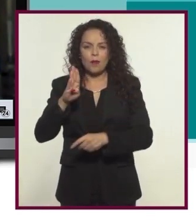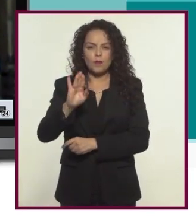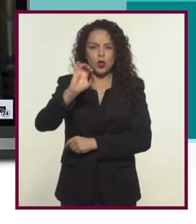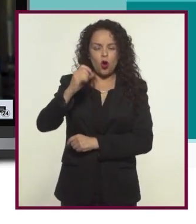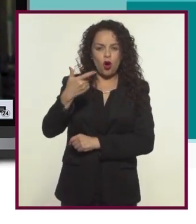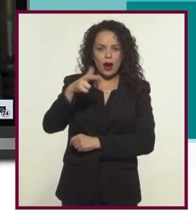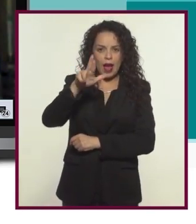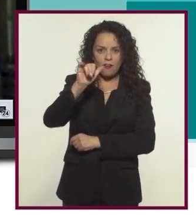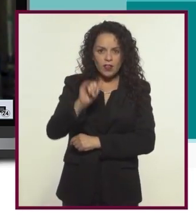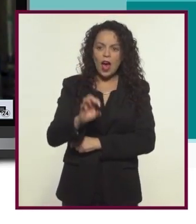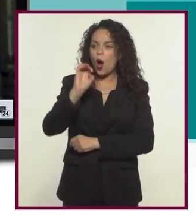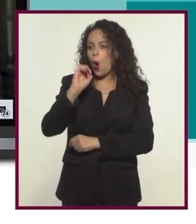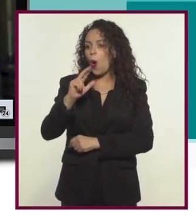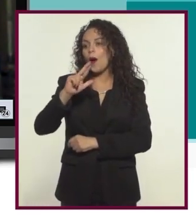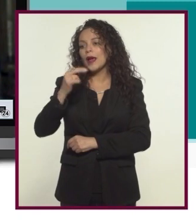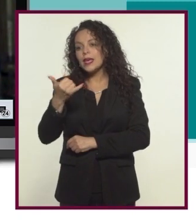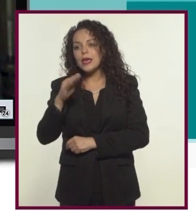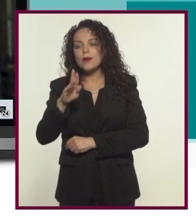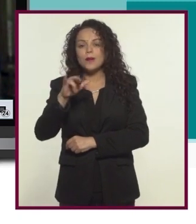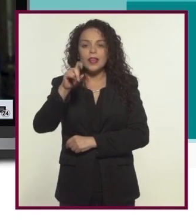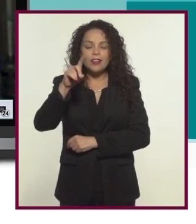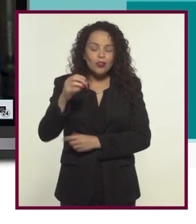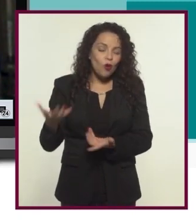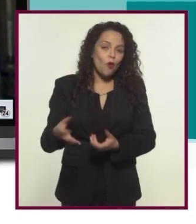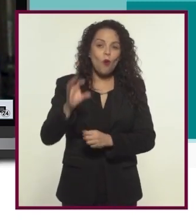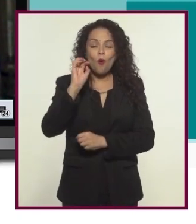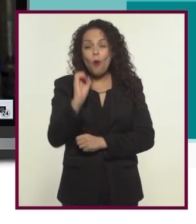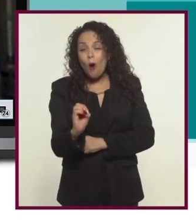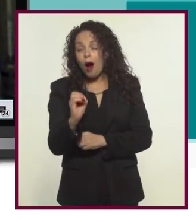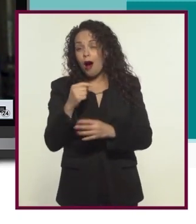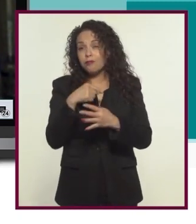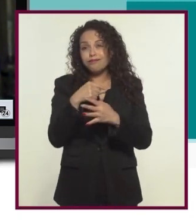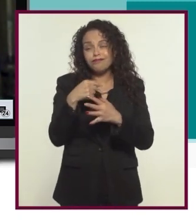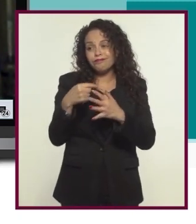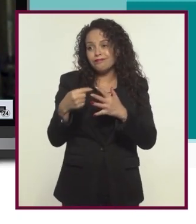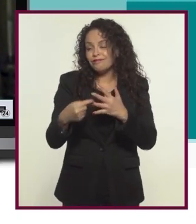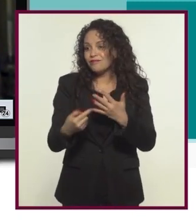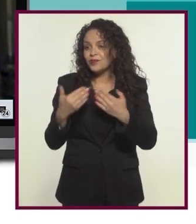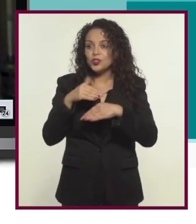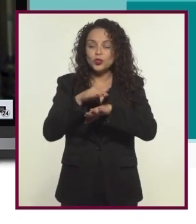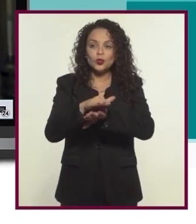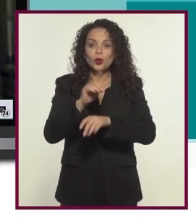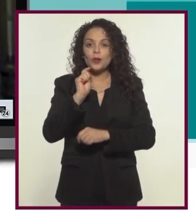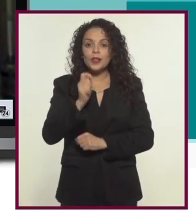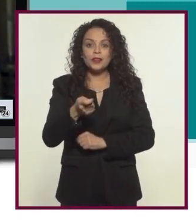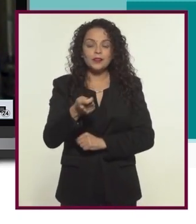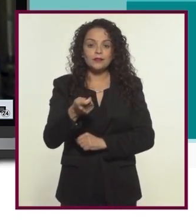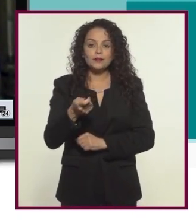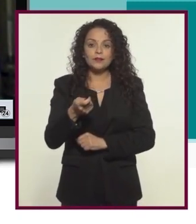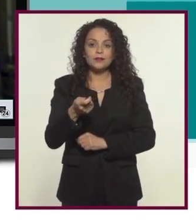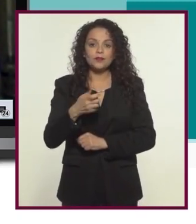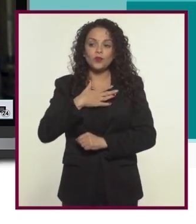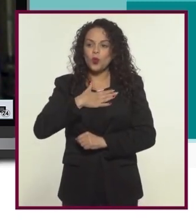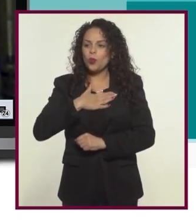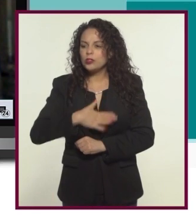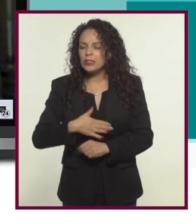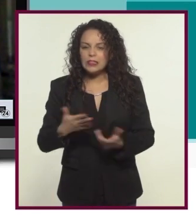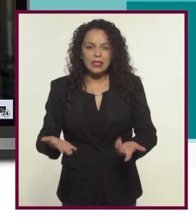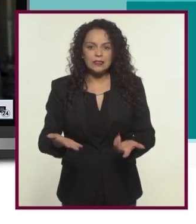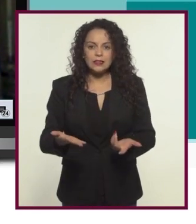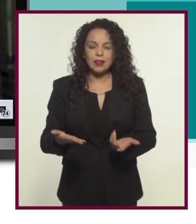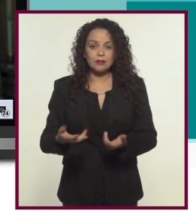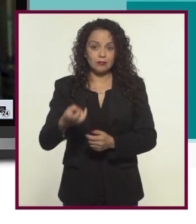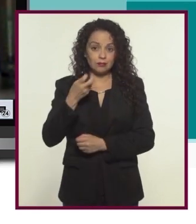estos híbridos documentales o también sobre los